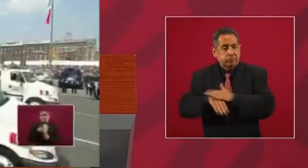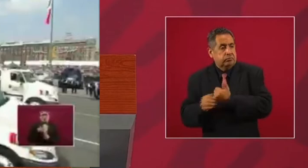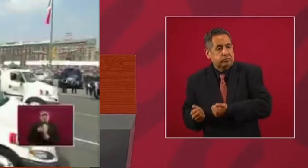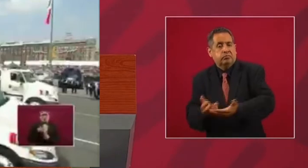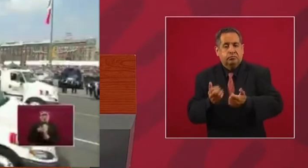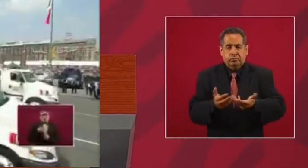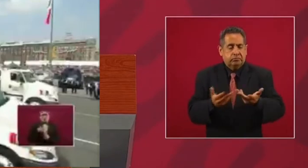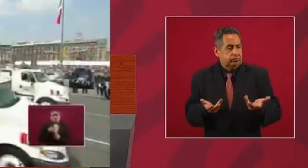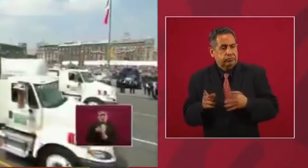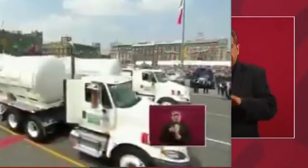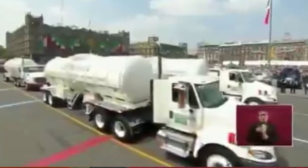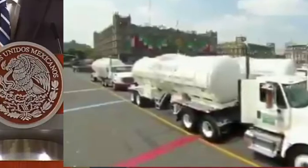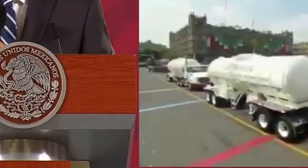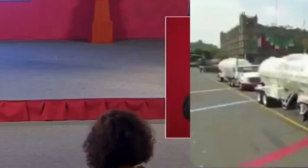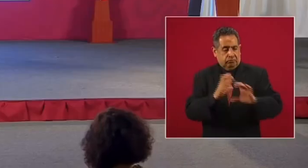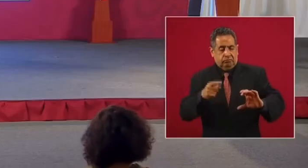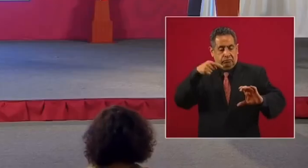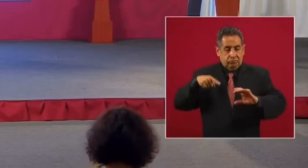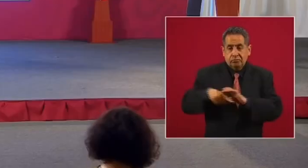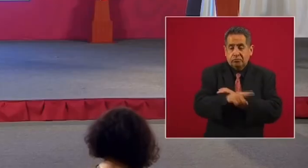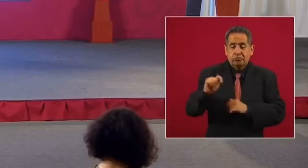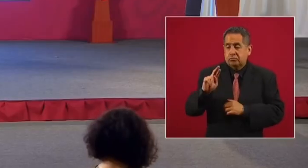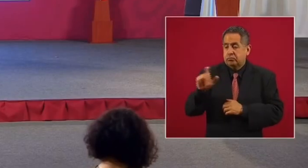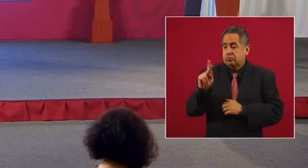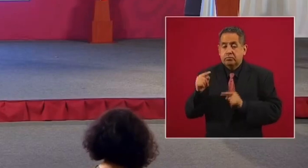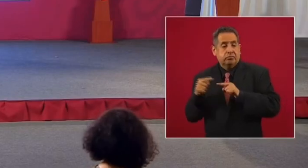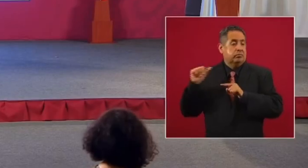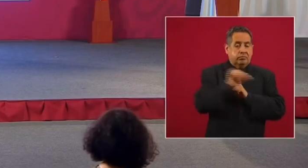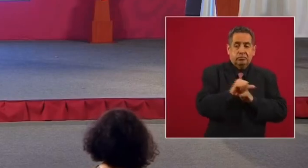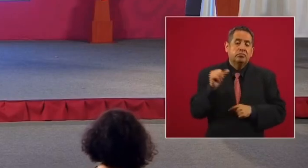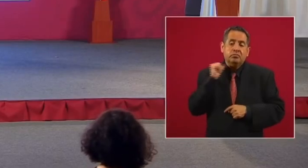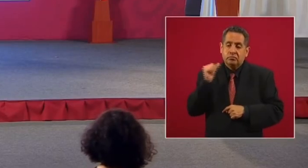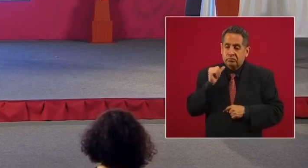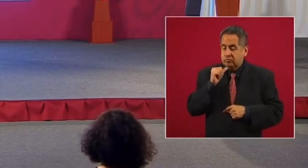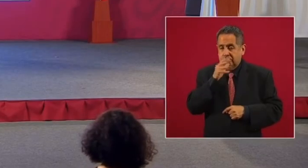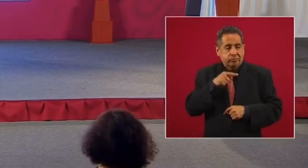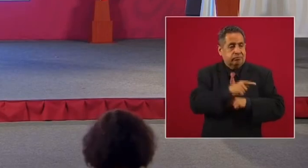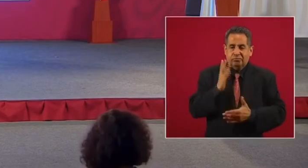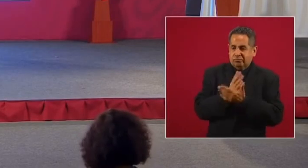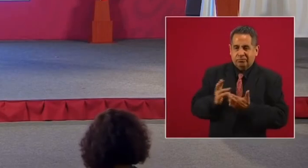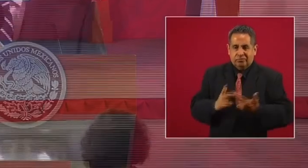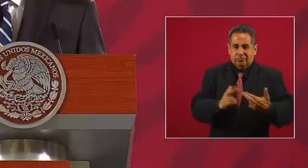el combustible al ducto Tuxpan a Escapotzalco, porque lo tenían tomado.